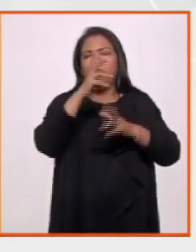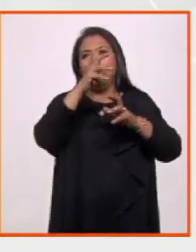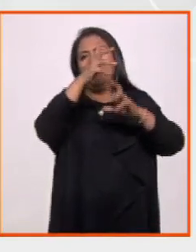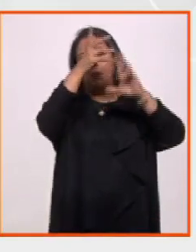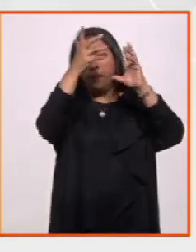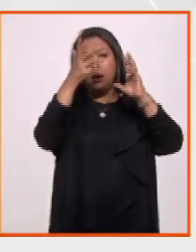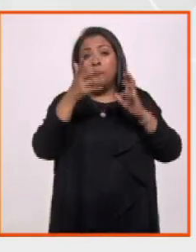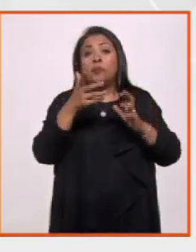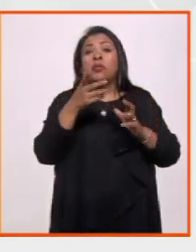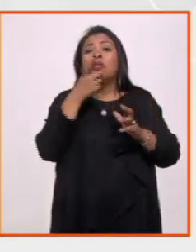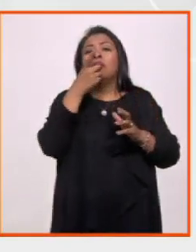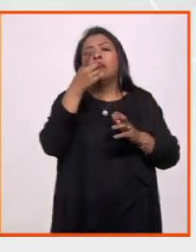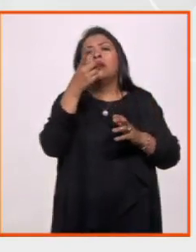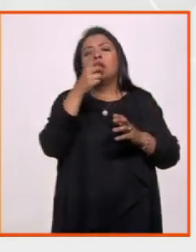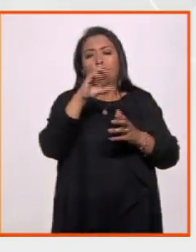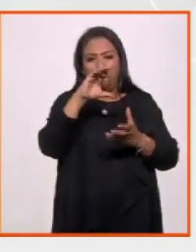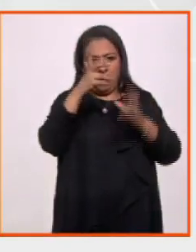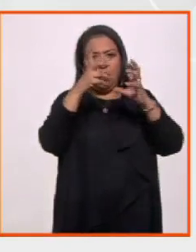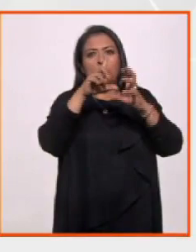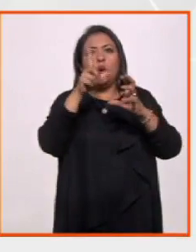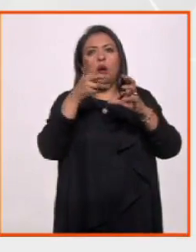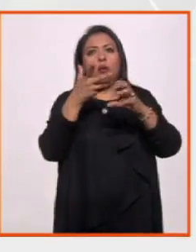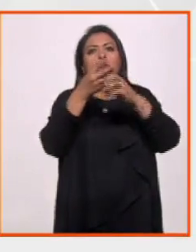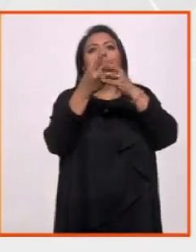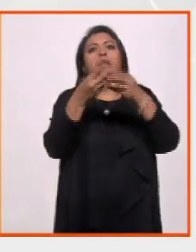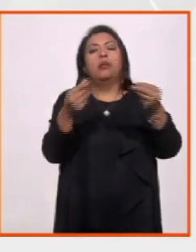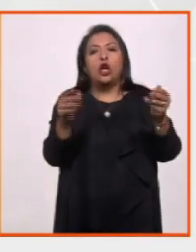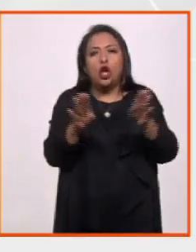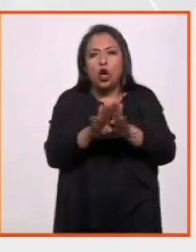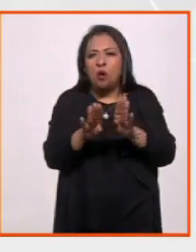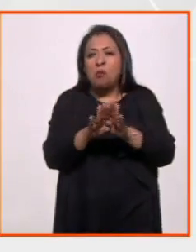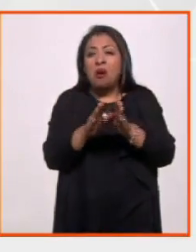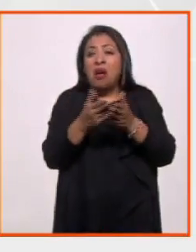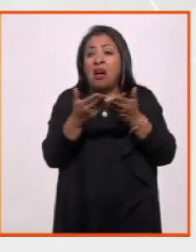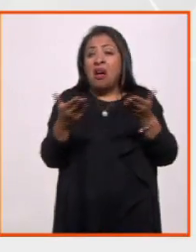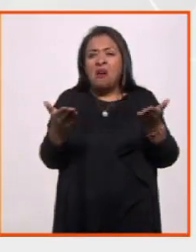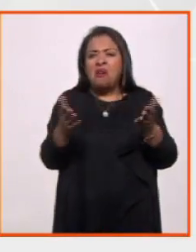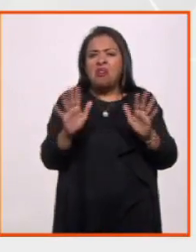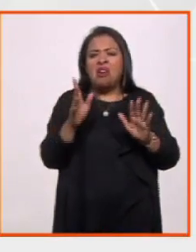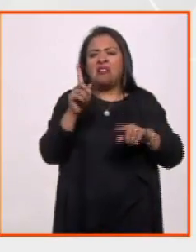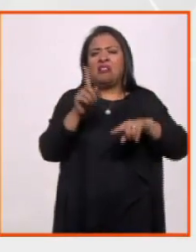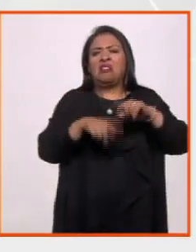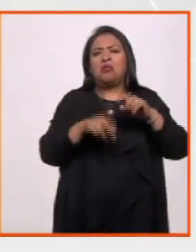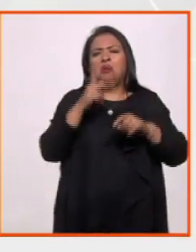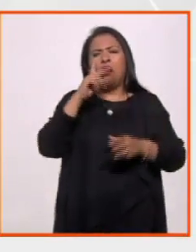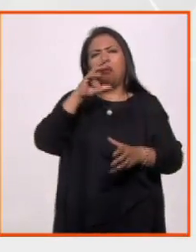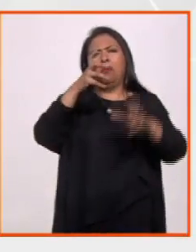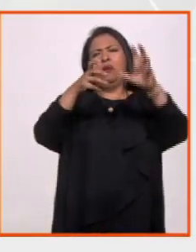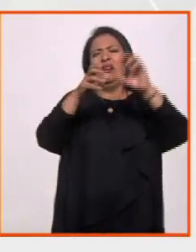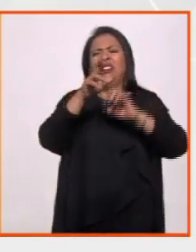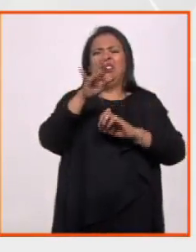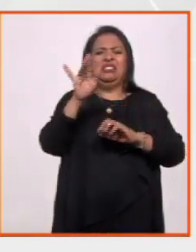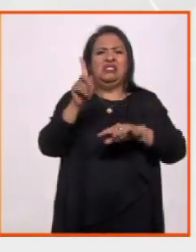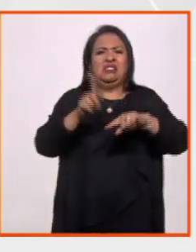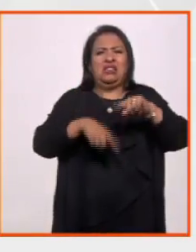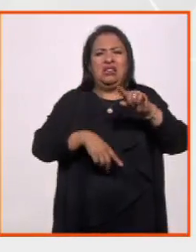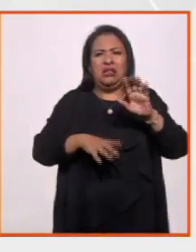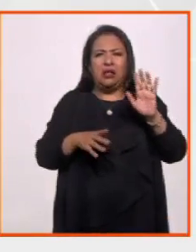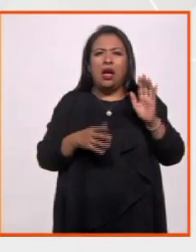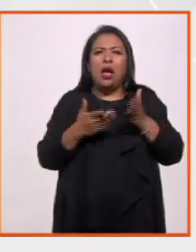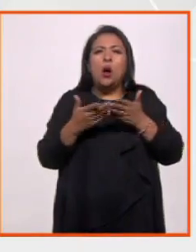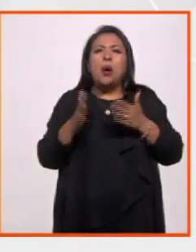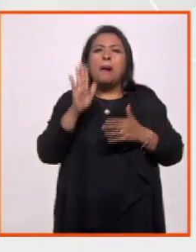hablaba de formas para solucionar los problemas, para salir de las... Ya no se habla de crisis. Ahora estamos frente a una suerte de